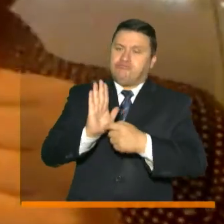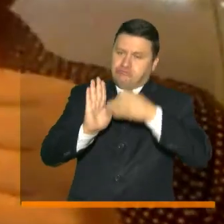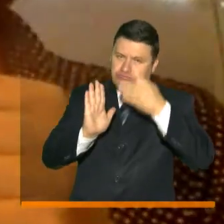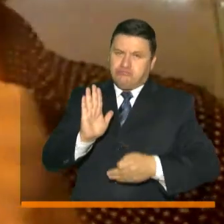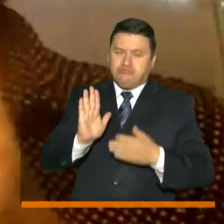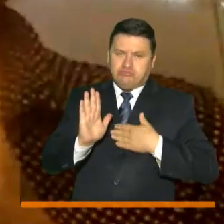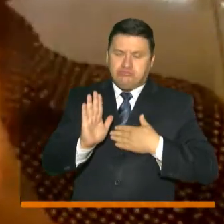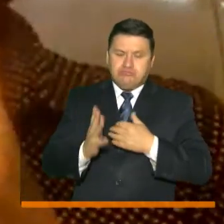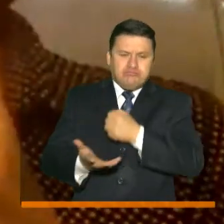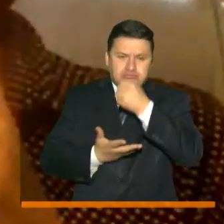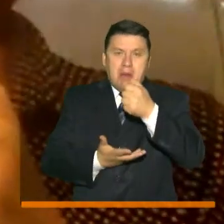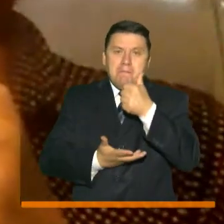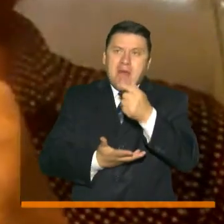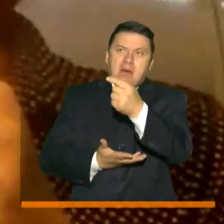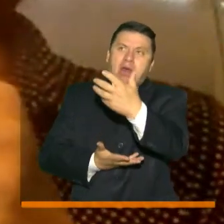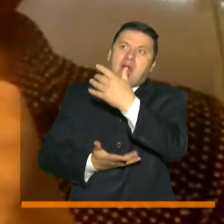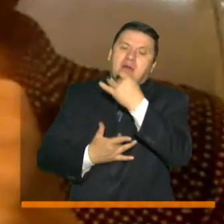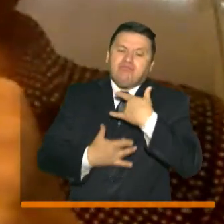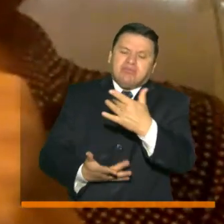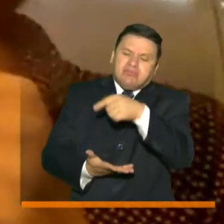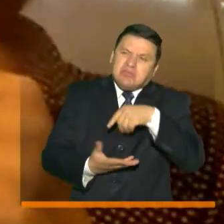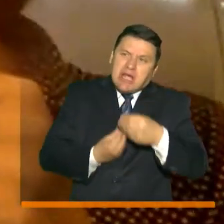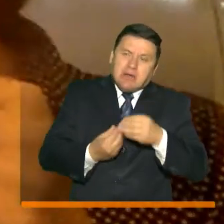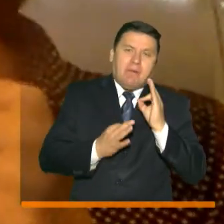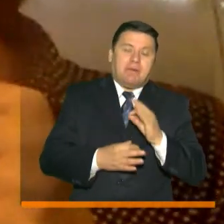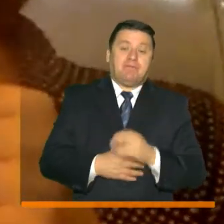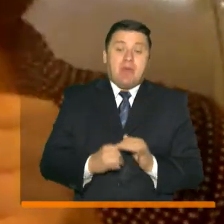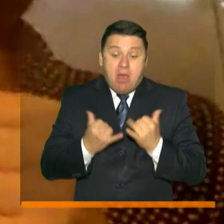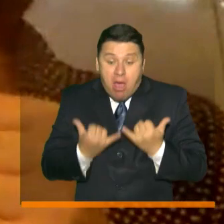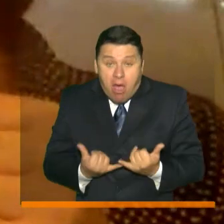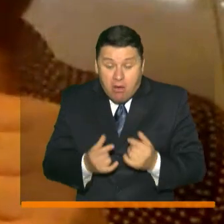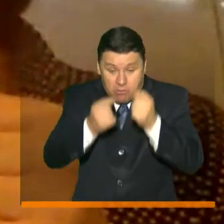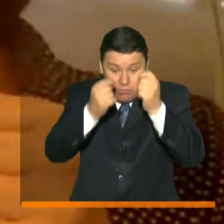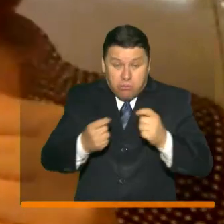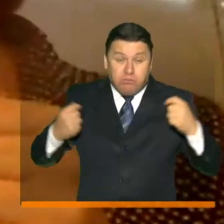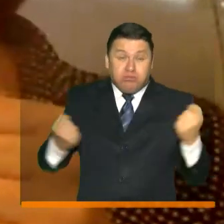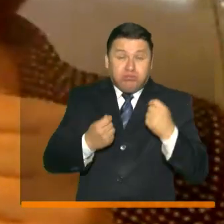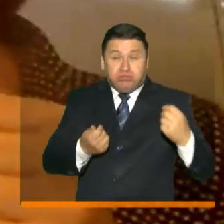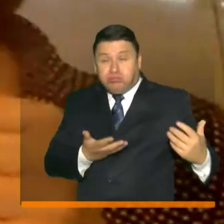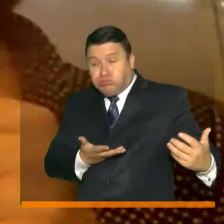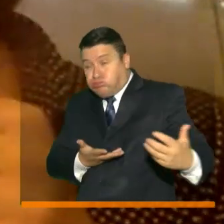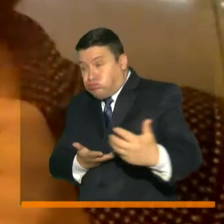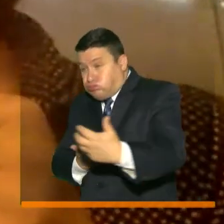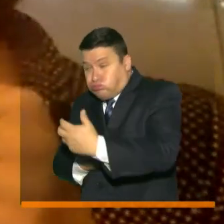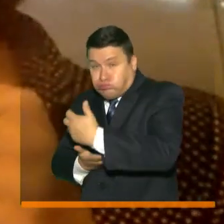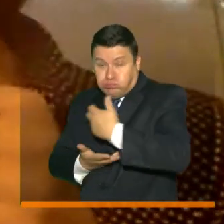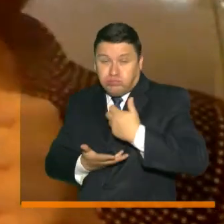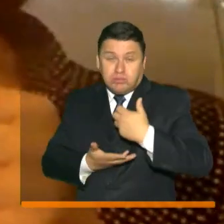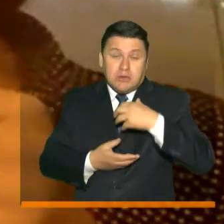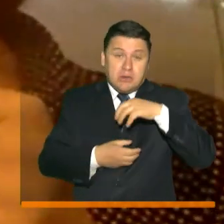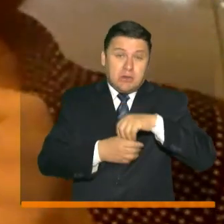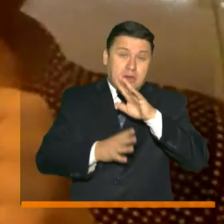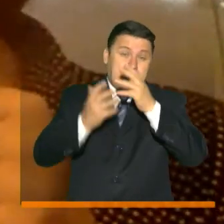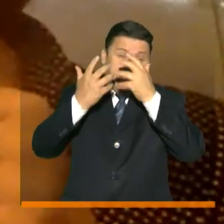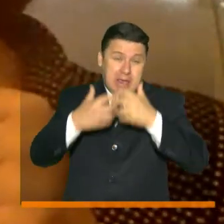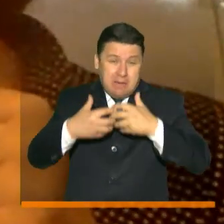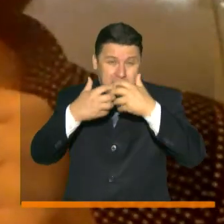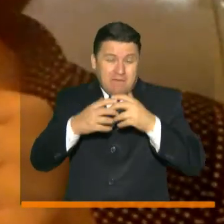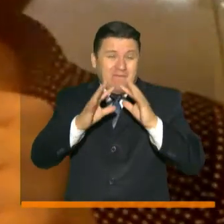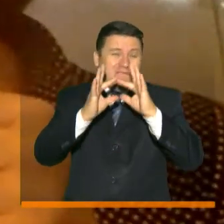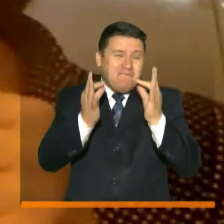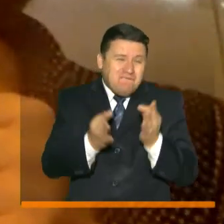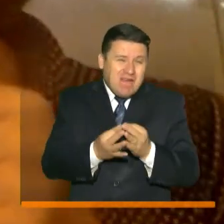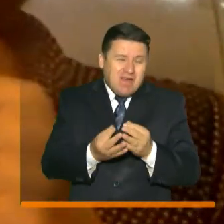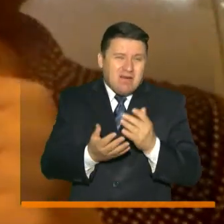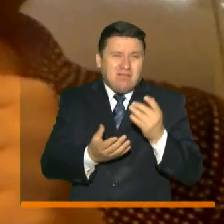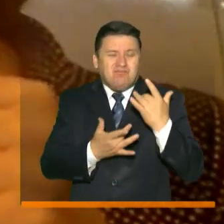invirtiendo bien sus recursos. Hasta este momento, la campaña ha recibido por parte de empresas y familias